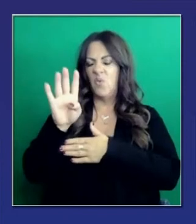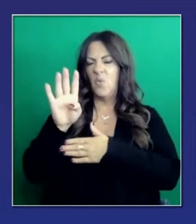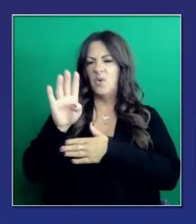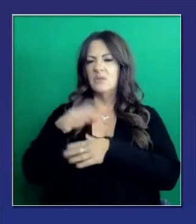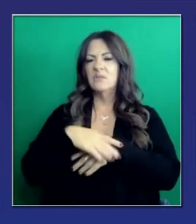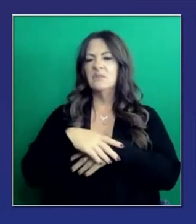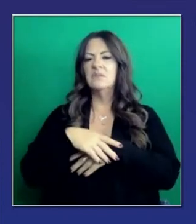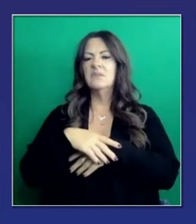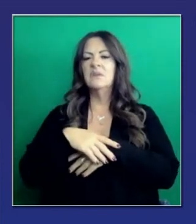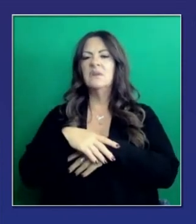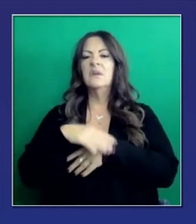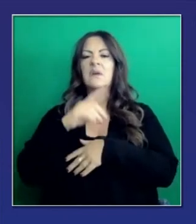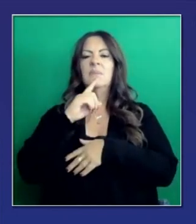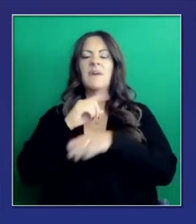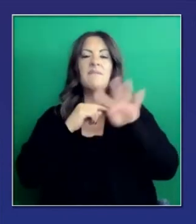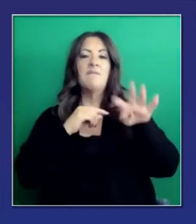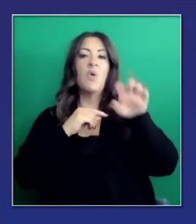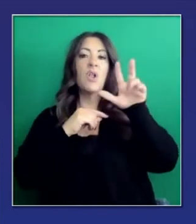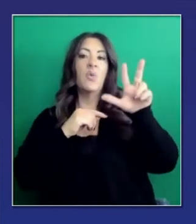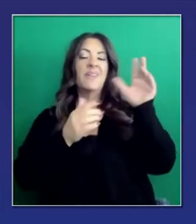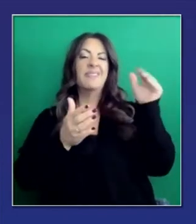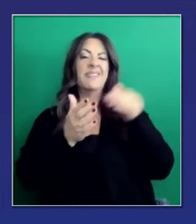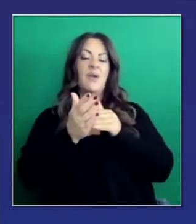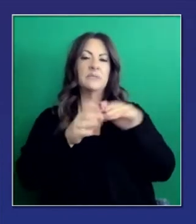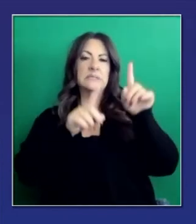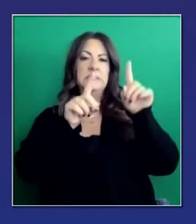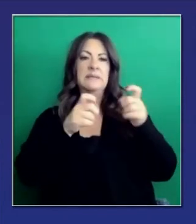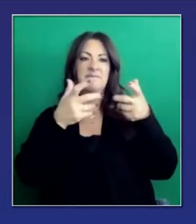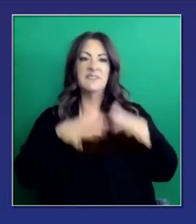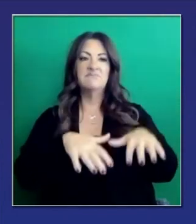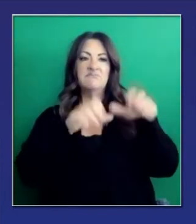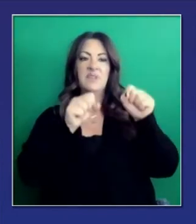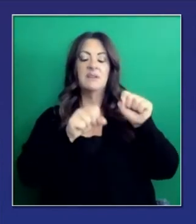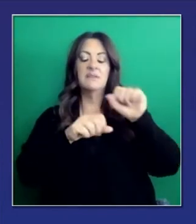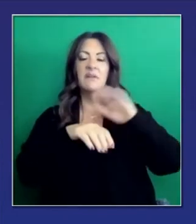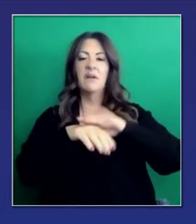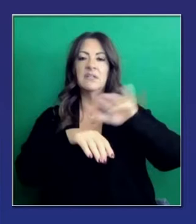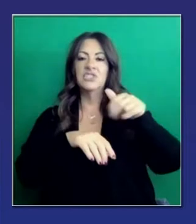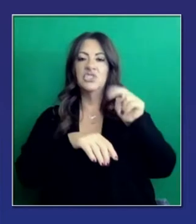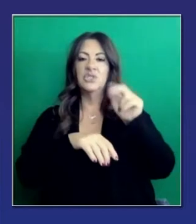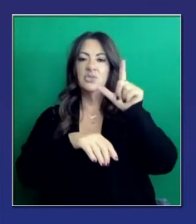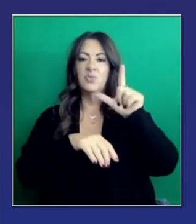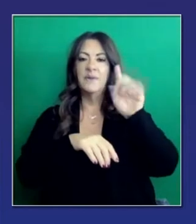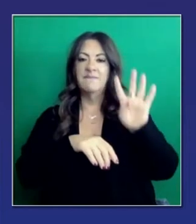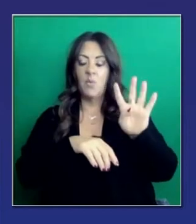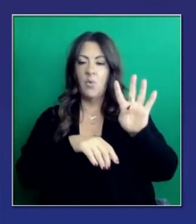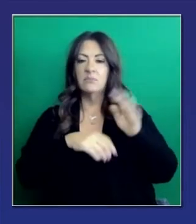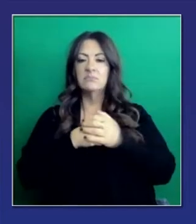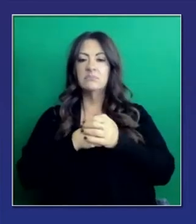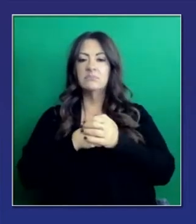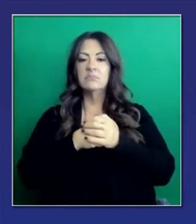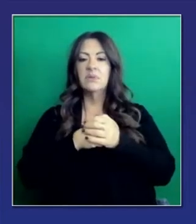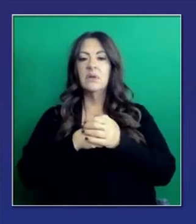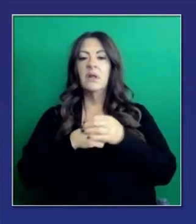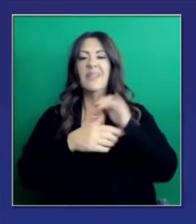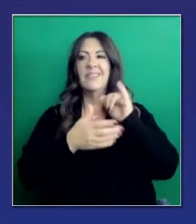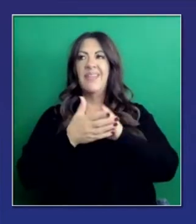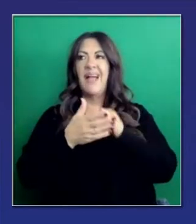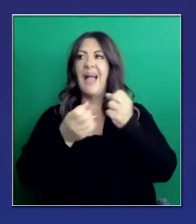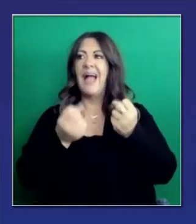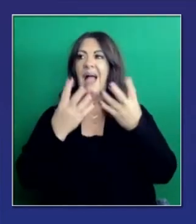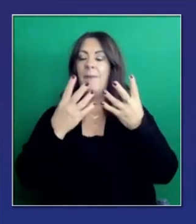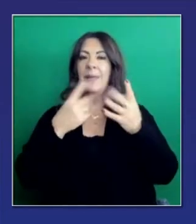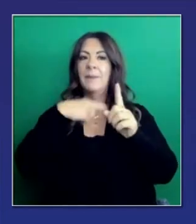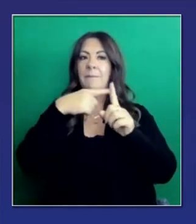reporte. 400.000 del 24 de enero, 27.000 personas o casos. El